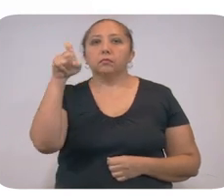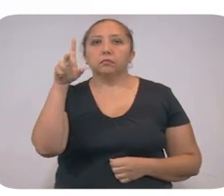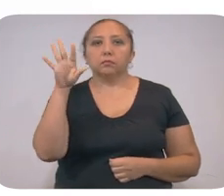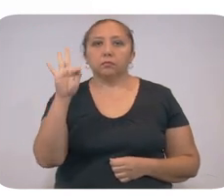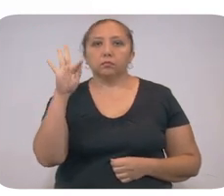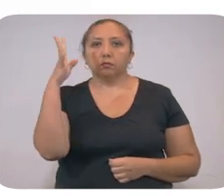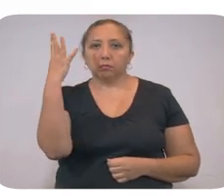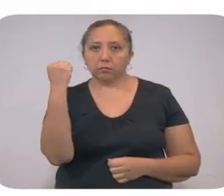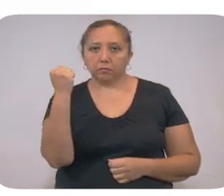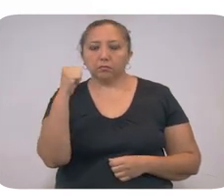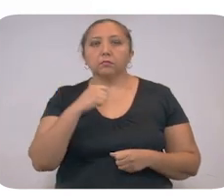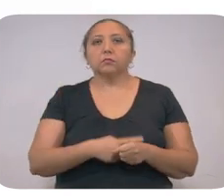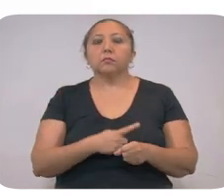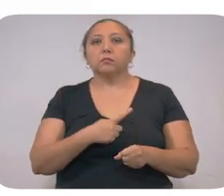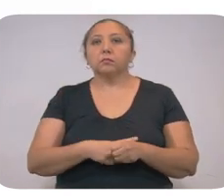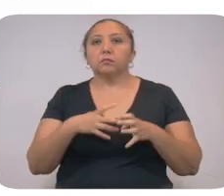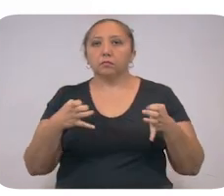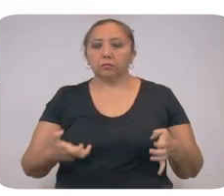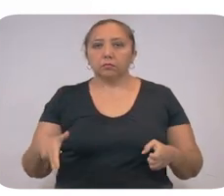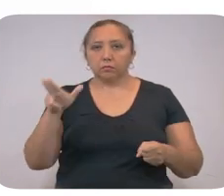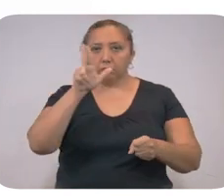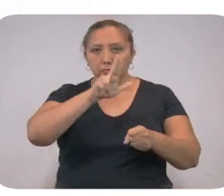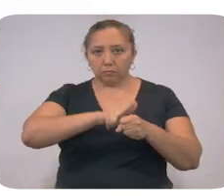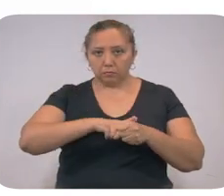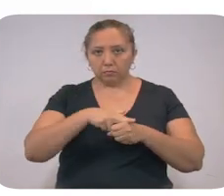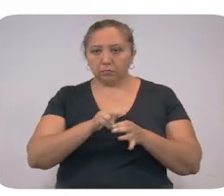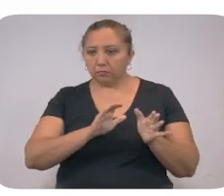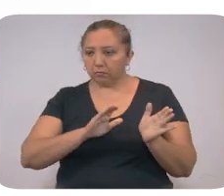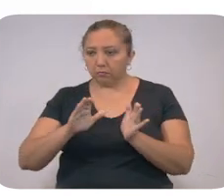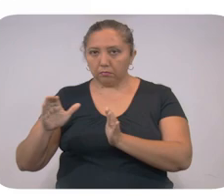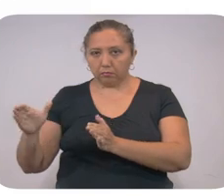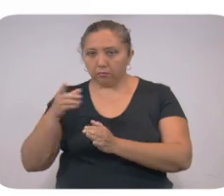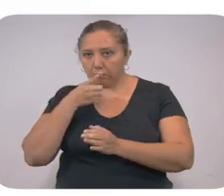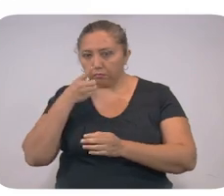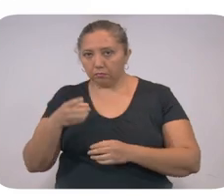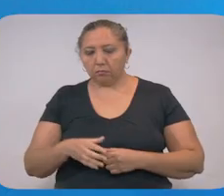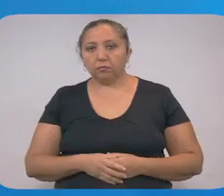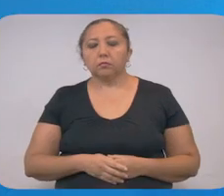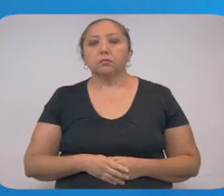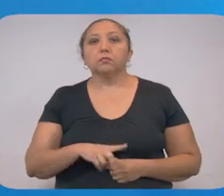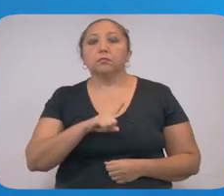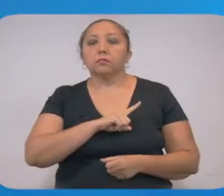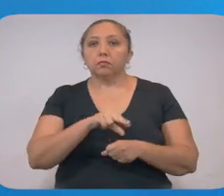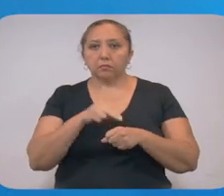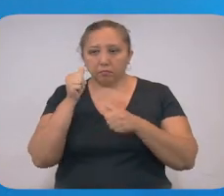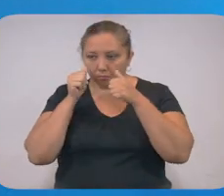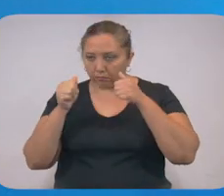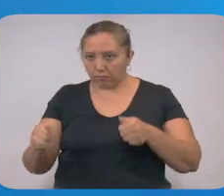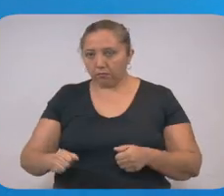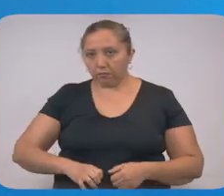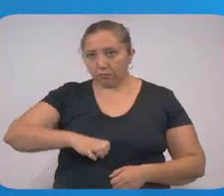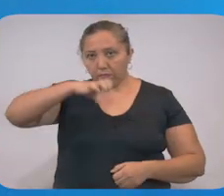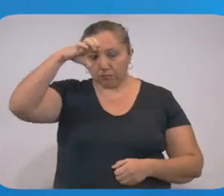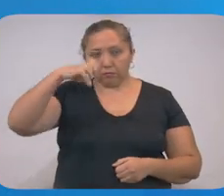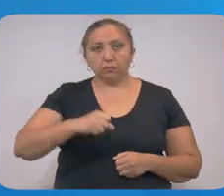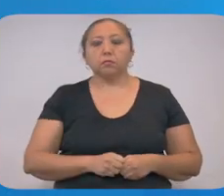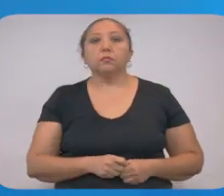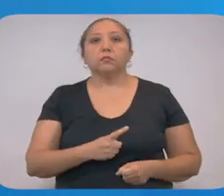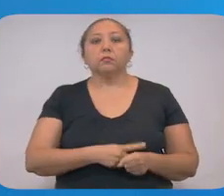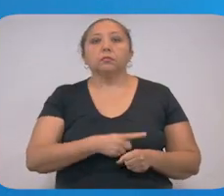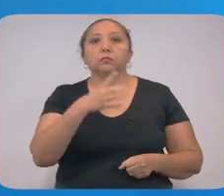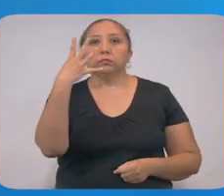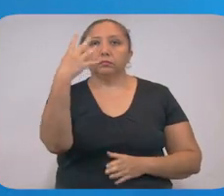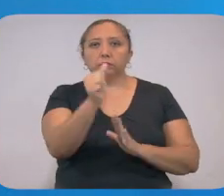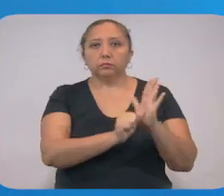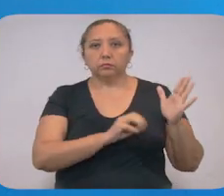149 de los casos confirmados están hospitalizados y en aislamiento total. El rango de edad de los casos confirmados es de